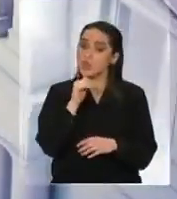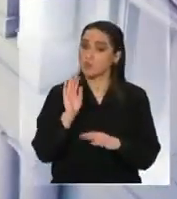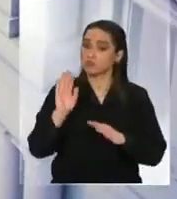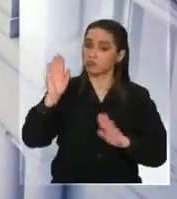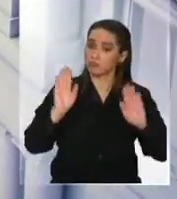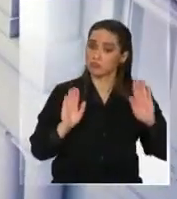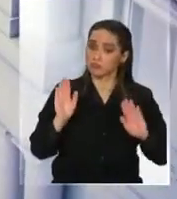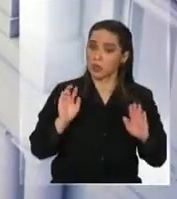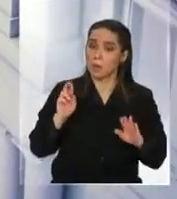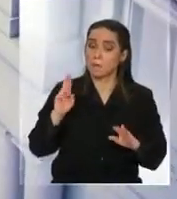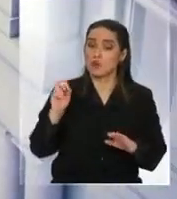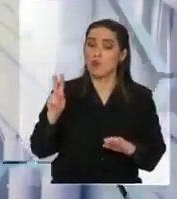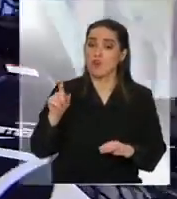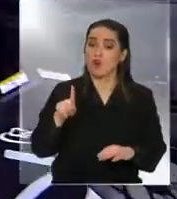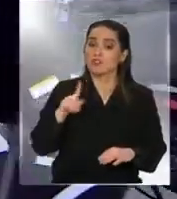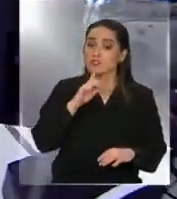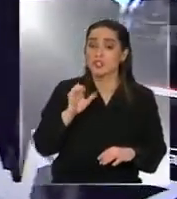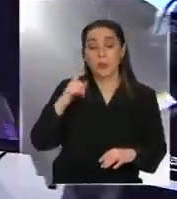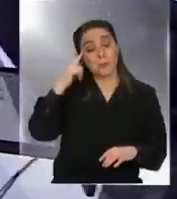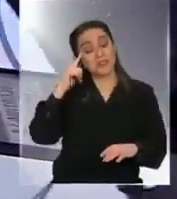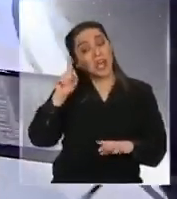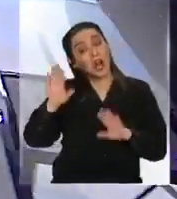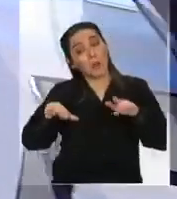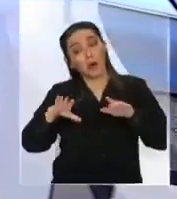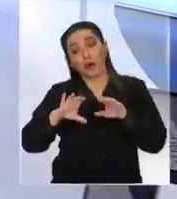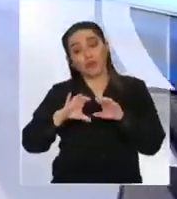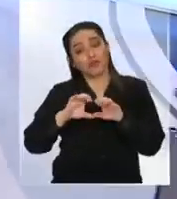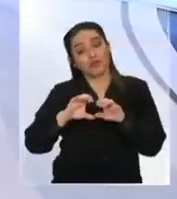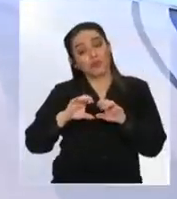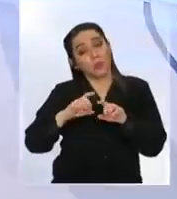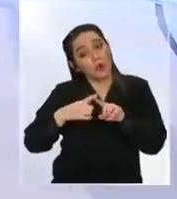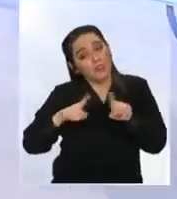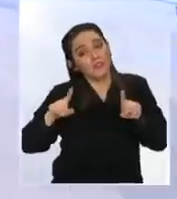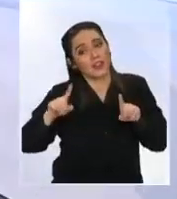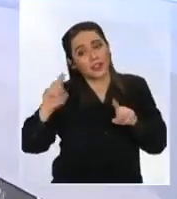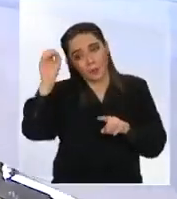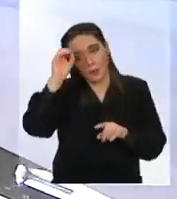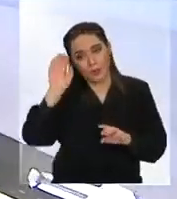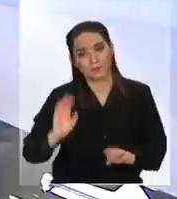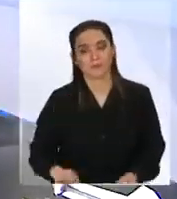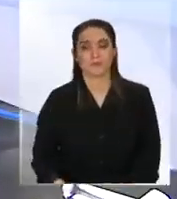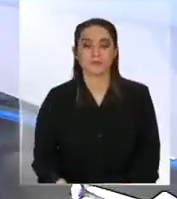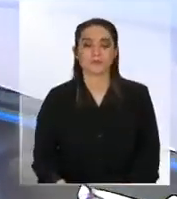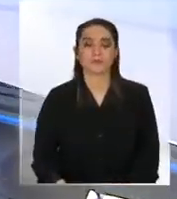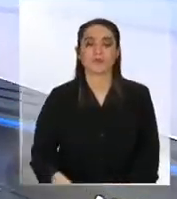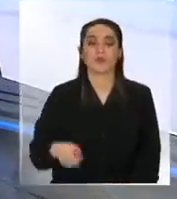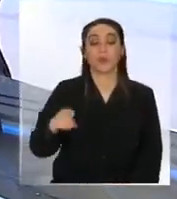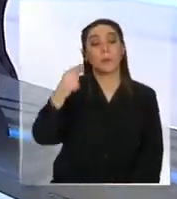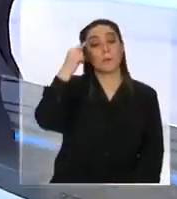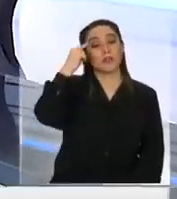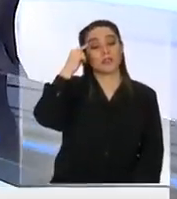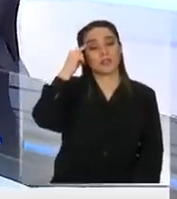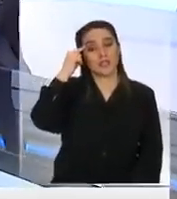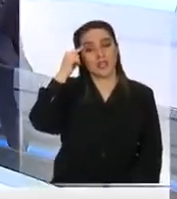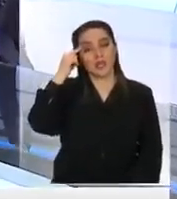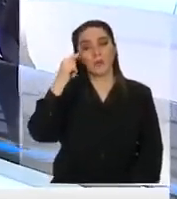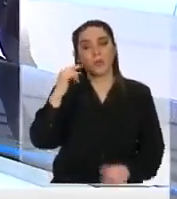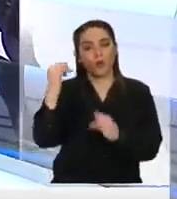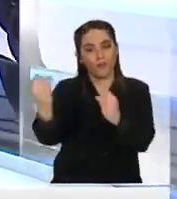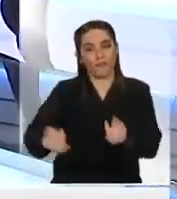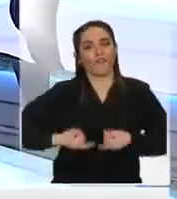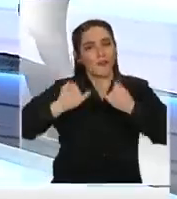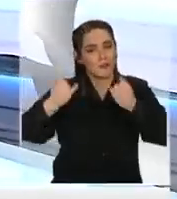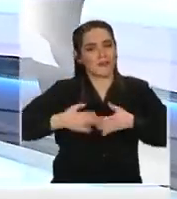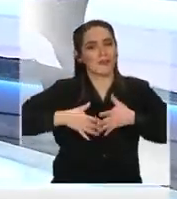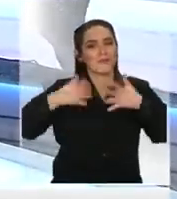distinta a la mía sentémonos un poco acá para que conversemos yo pensé yo pensé que tú podías tener bueno mucha más información que